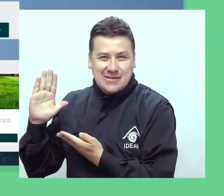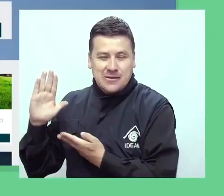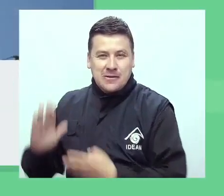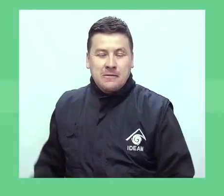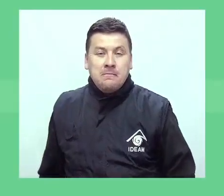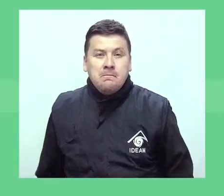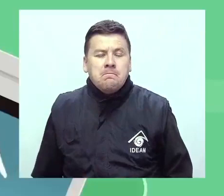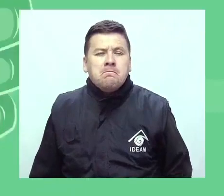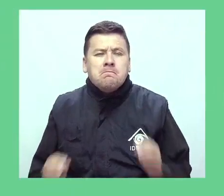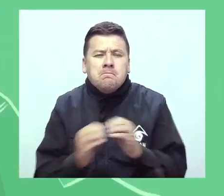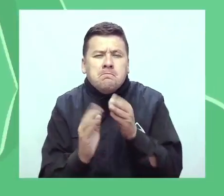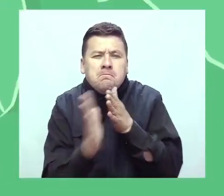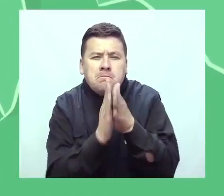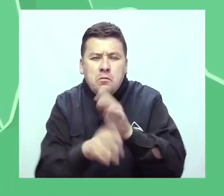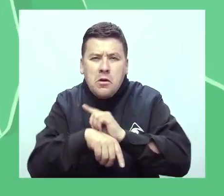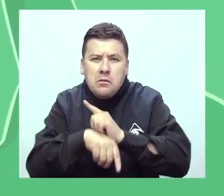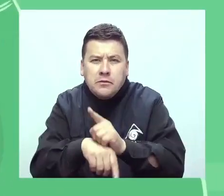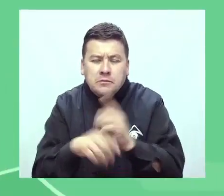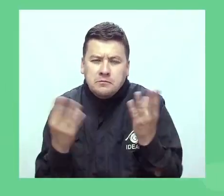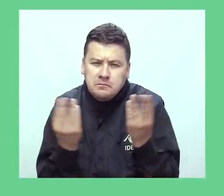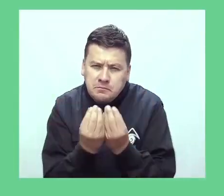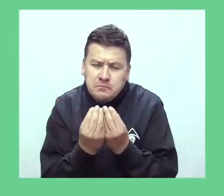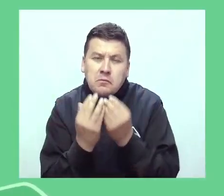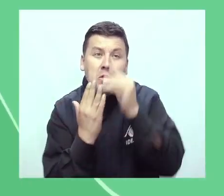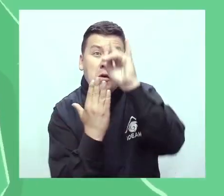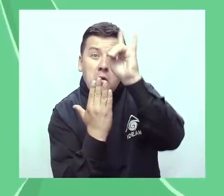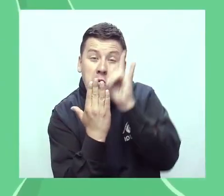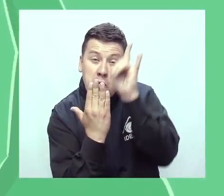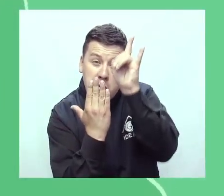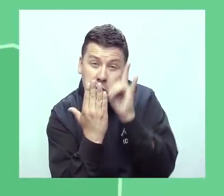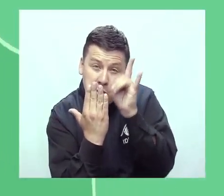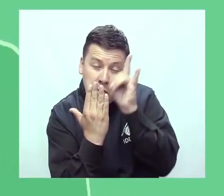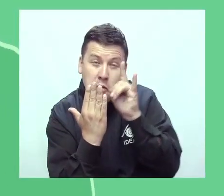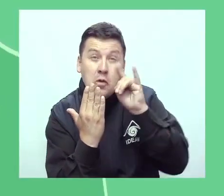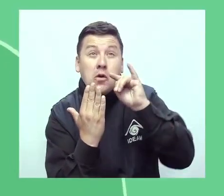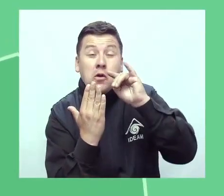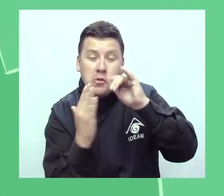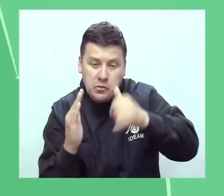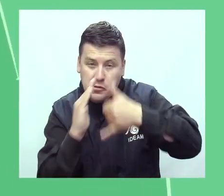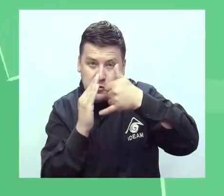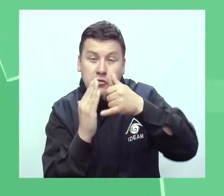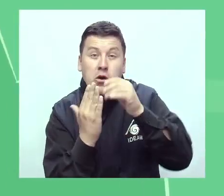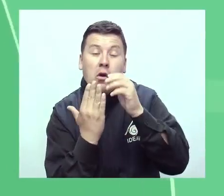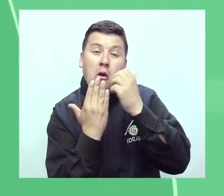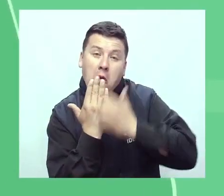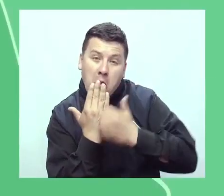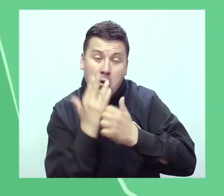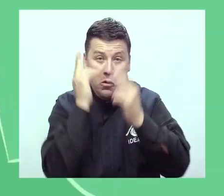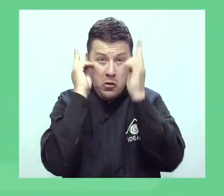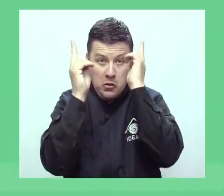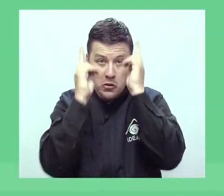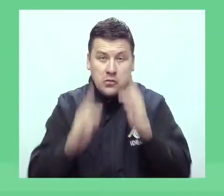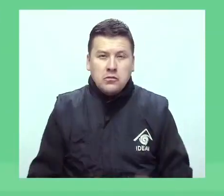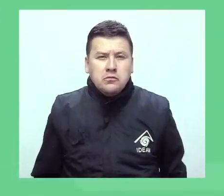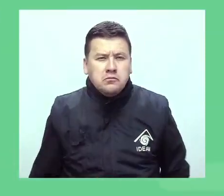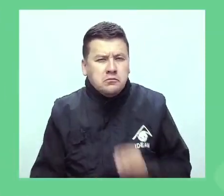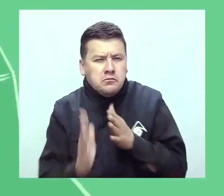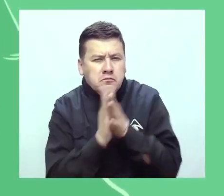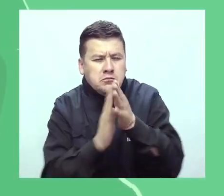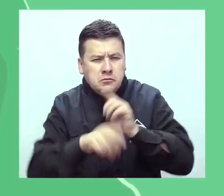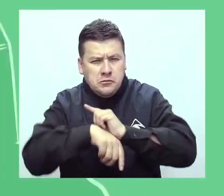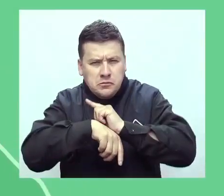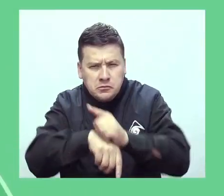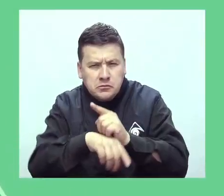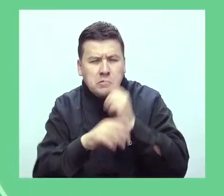Y para estar informado al instante, descargue nuestra aplicación Mi Pronóstico desde Google Play o App Store. Información en tiempo